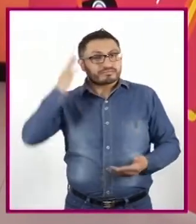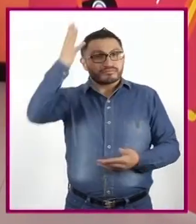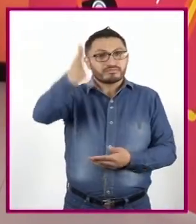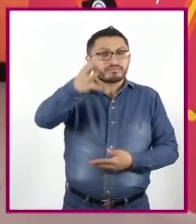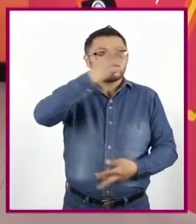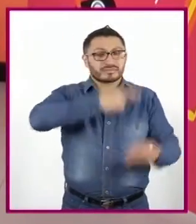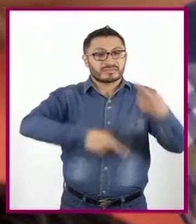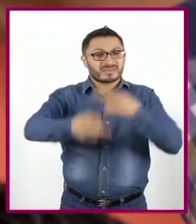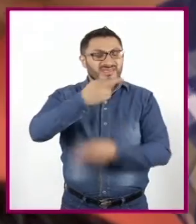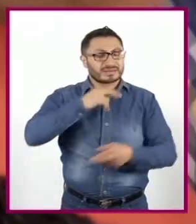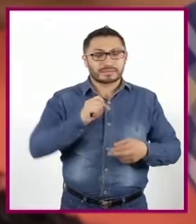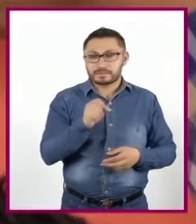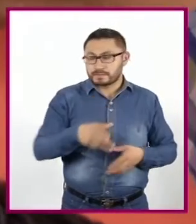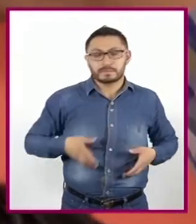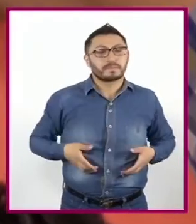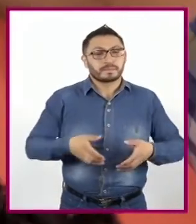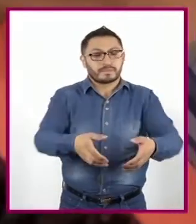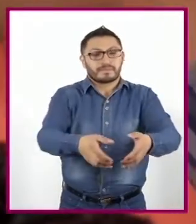ellas